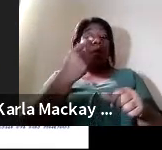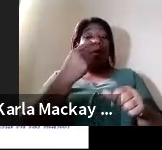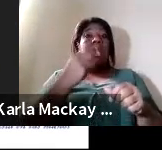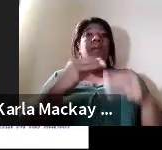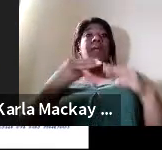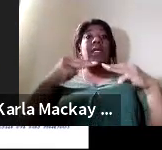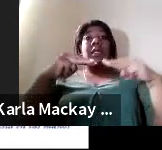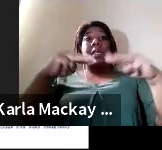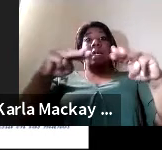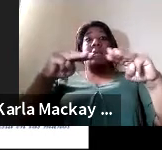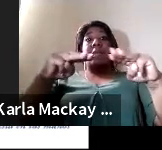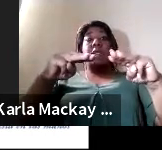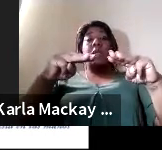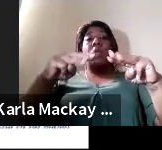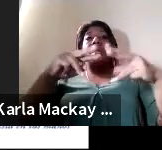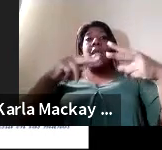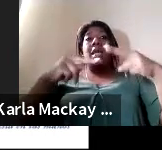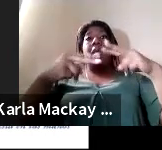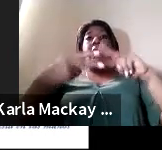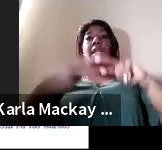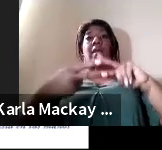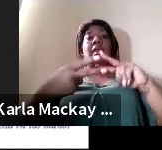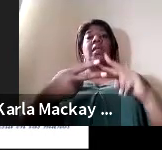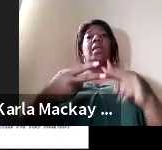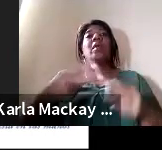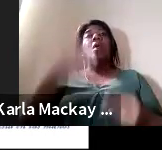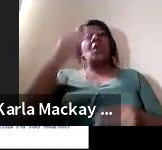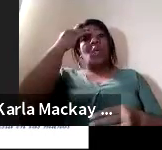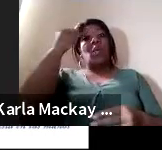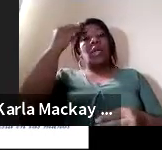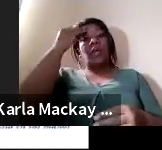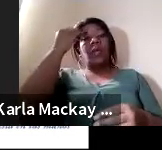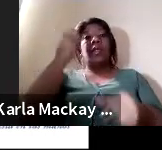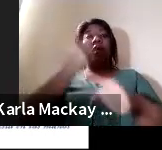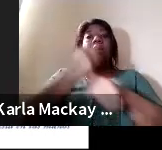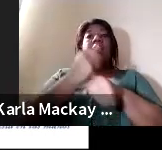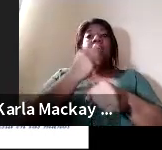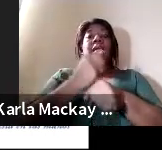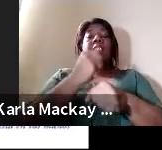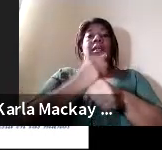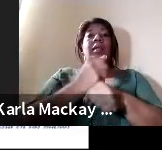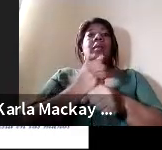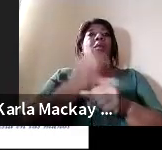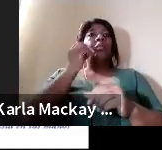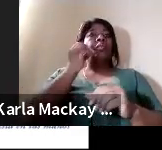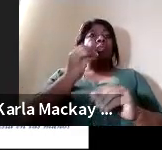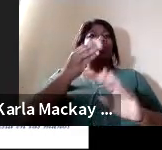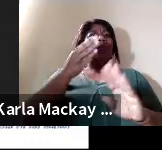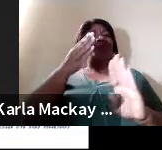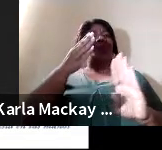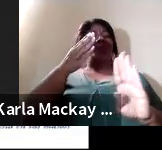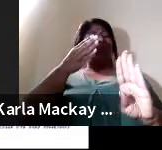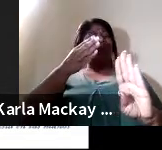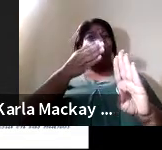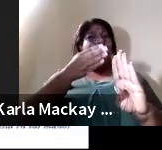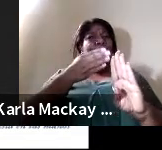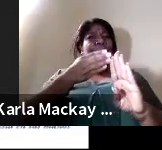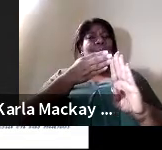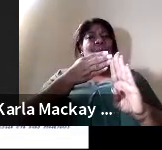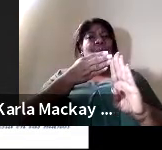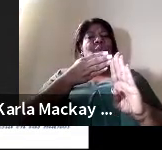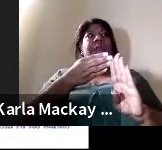que es una experiencia que lo hemos trabajado con mucho cuidado, mucha disciplina, pero también ello manifestaba la falta de